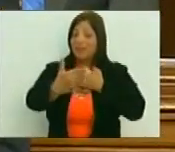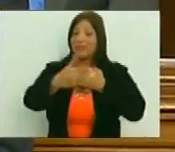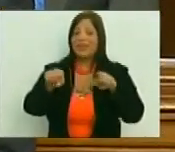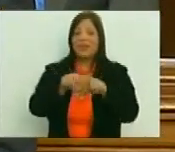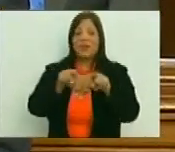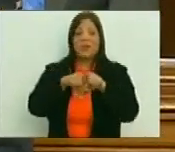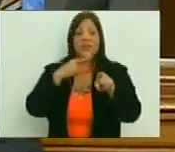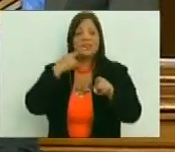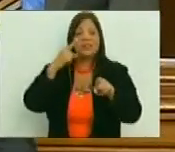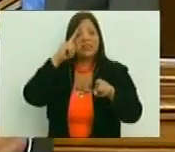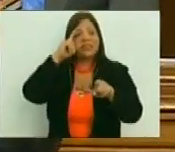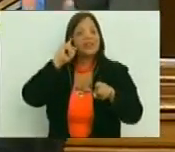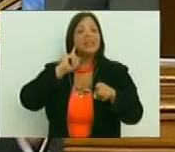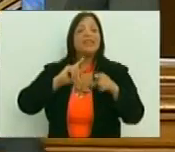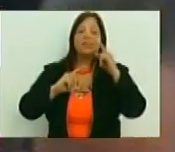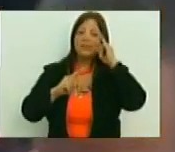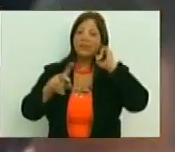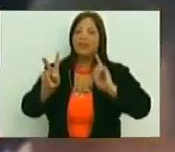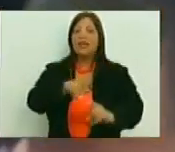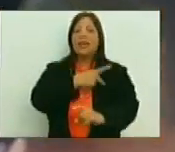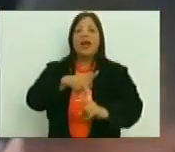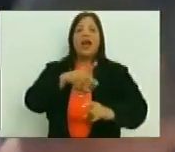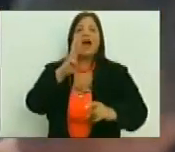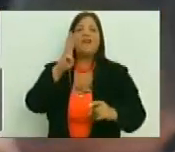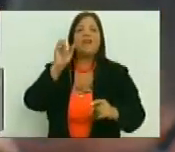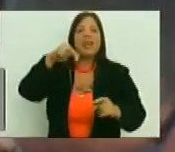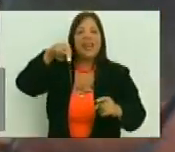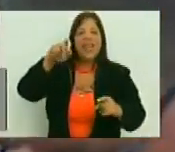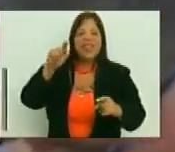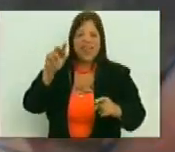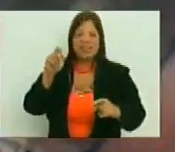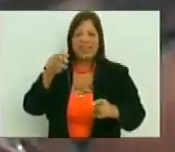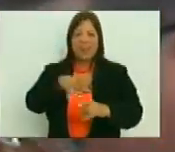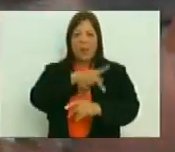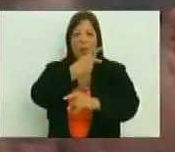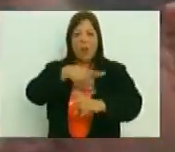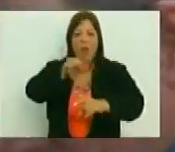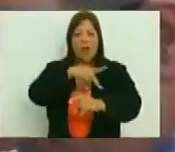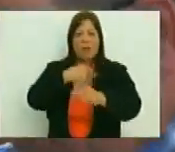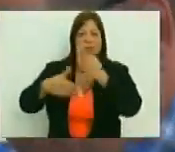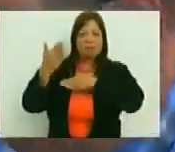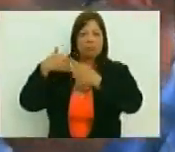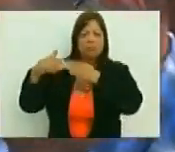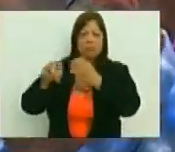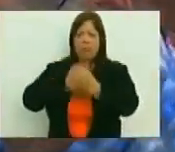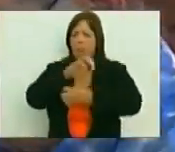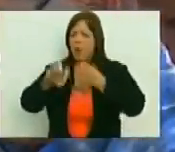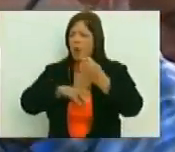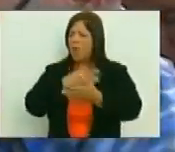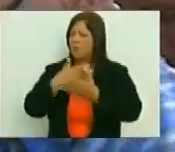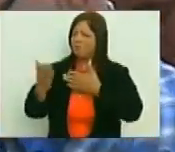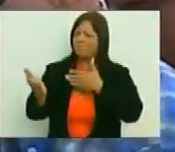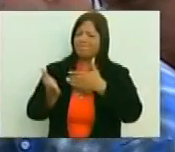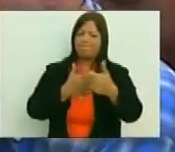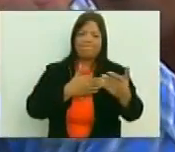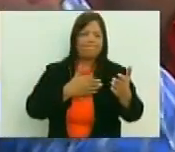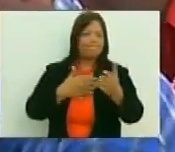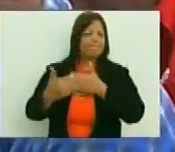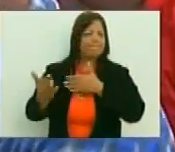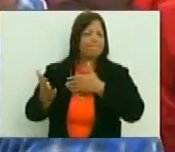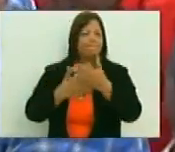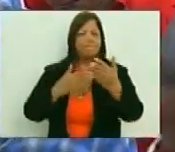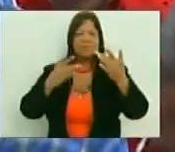como decía en el uno de sus poemas Mario Benedetti, a pesar de los ruines del pasado y a pesar de los